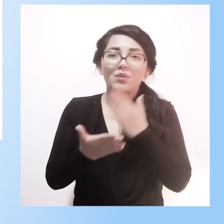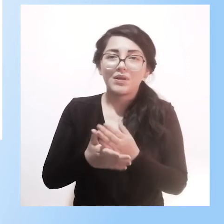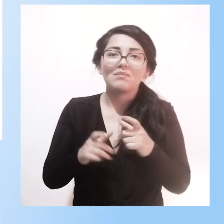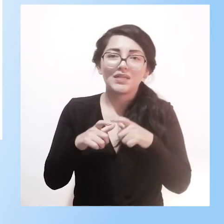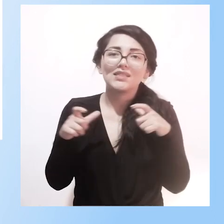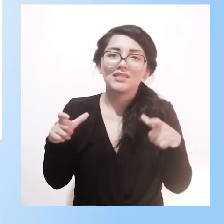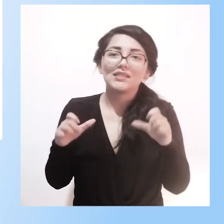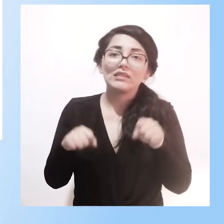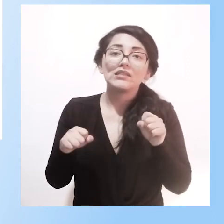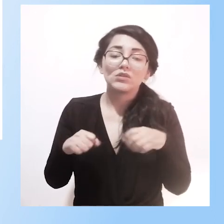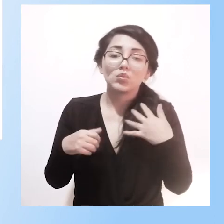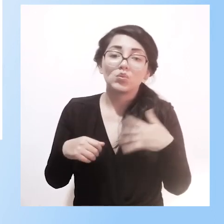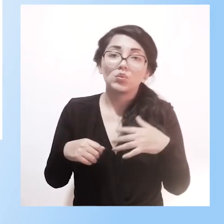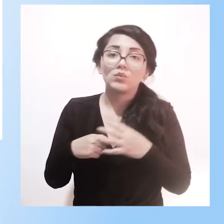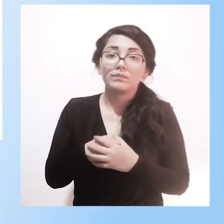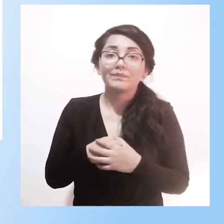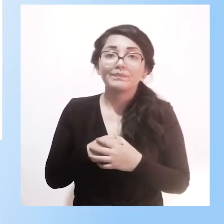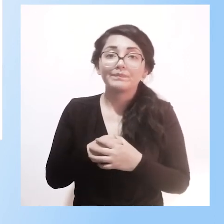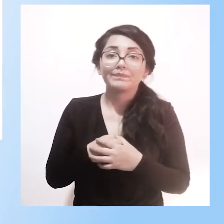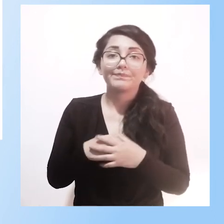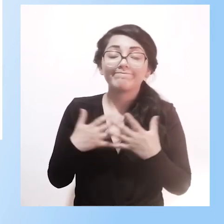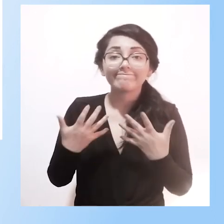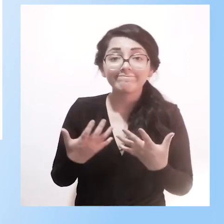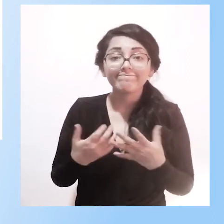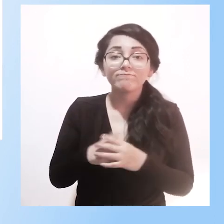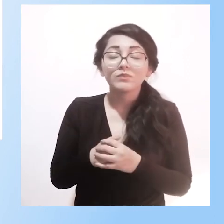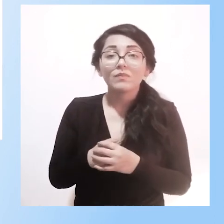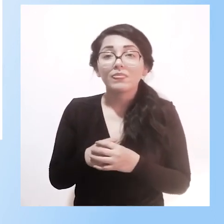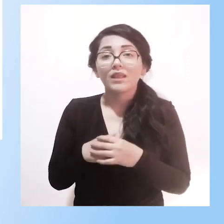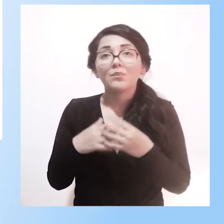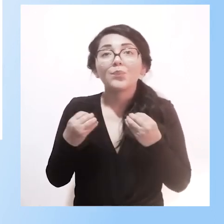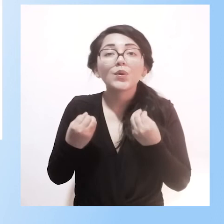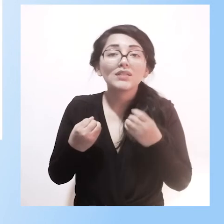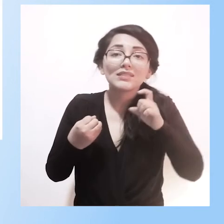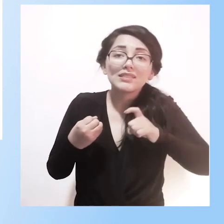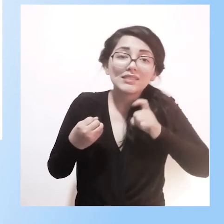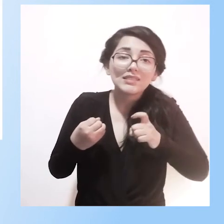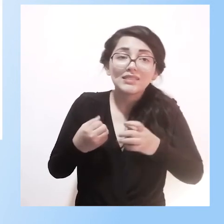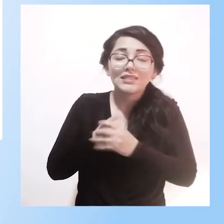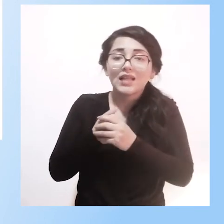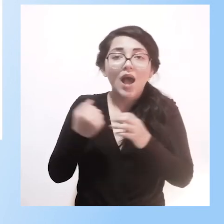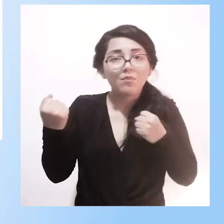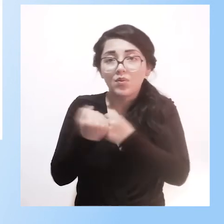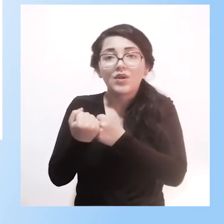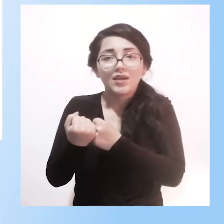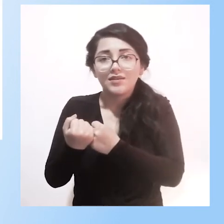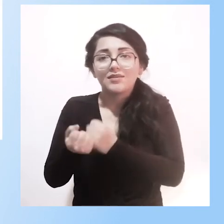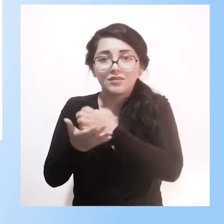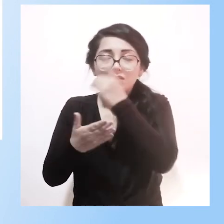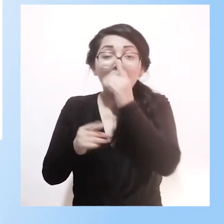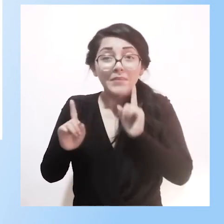un reto muy grande para implementar efectivamente, pero el trabajo está